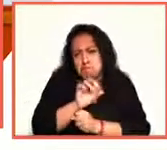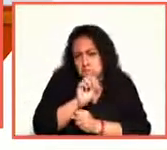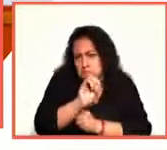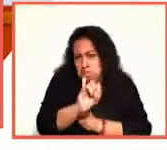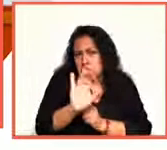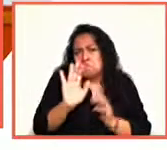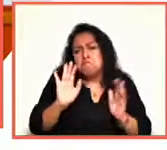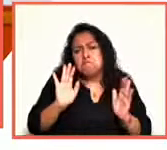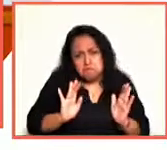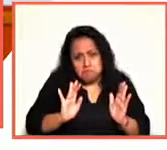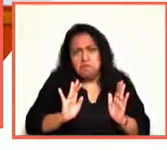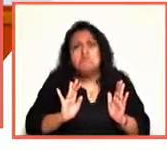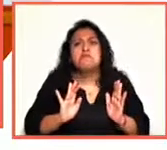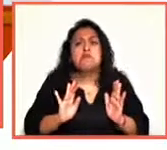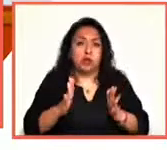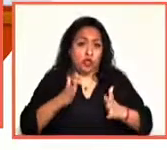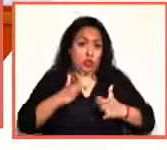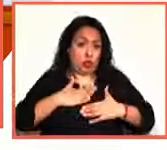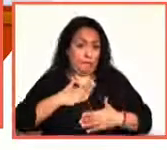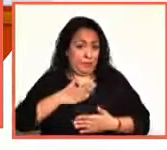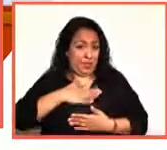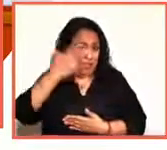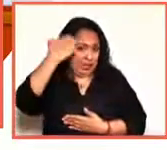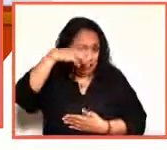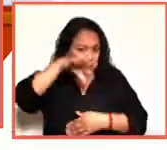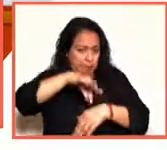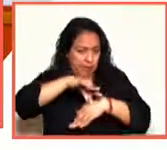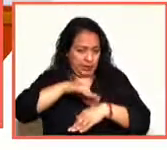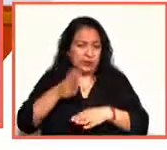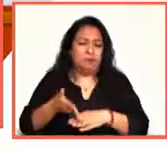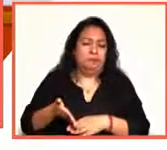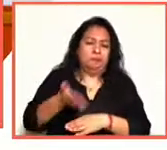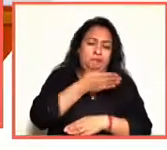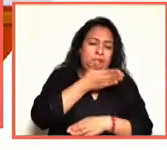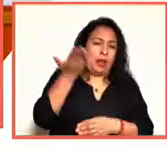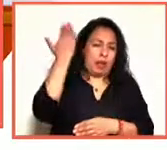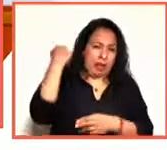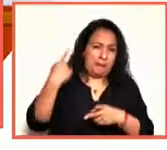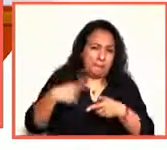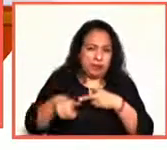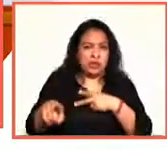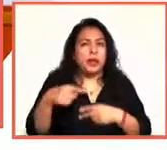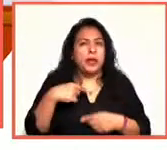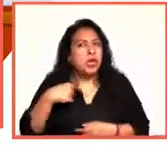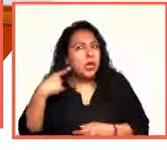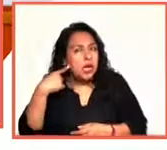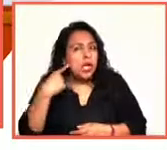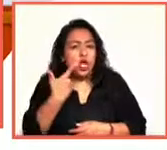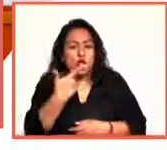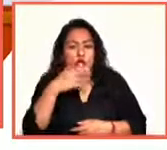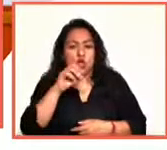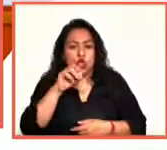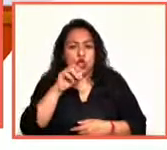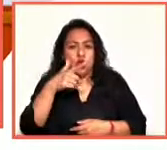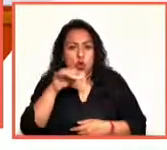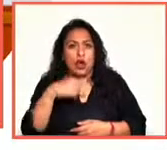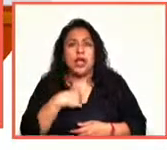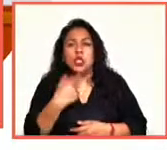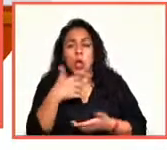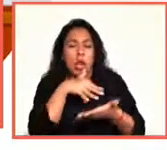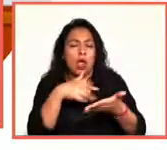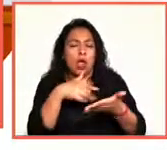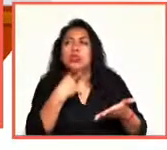bueno, hablo por mí, de mi experiencia. Al principio escuchaba los poemas de Góngora, porque los leía en voz alta, se los